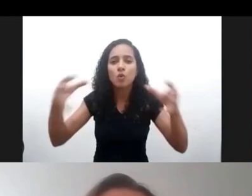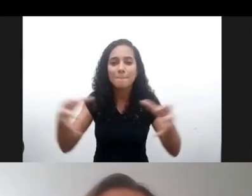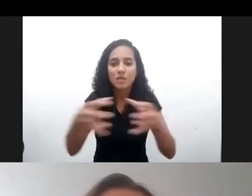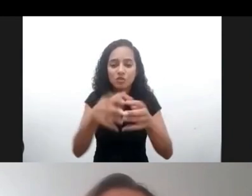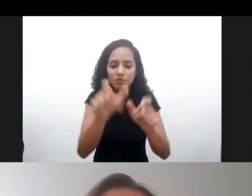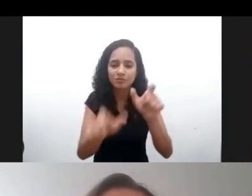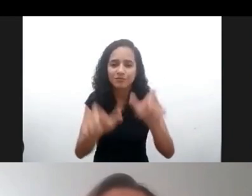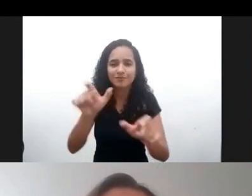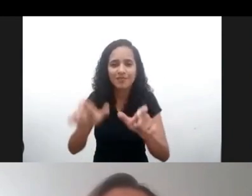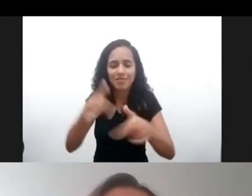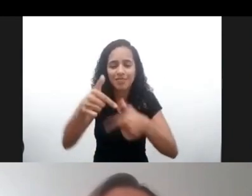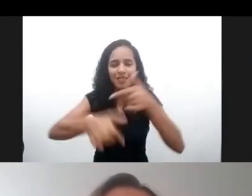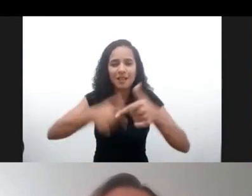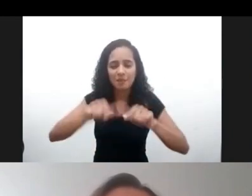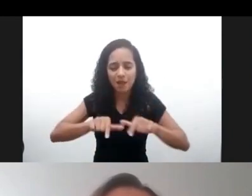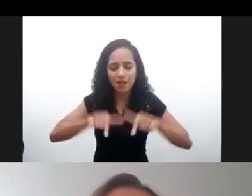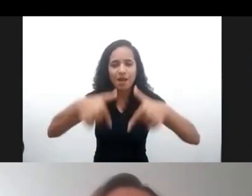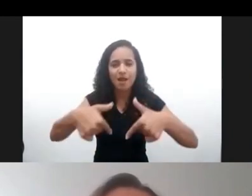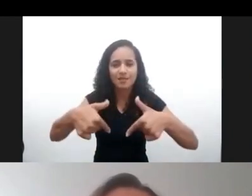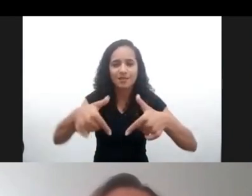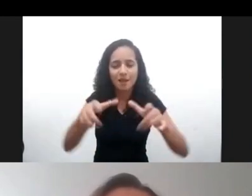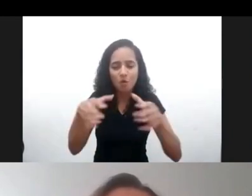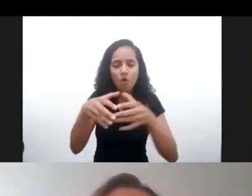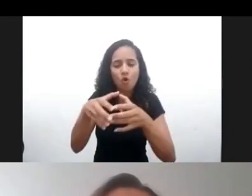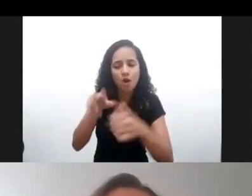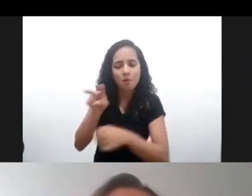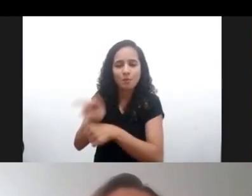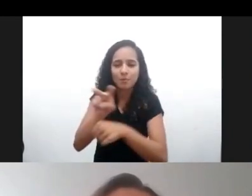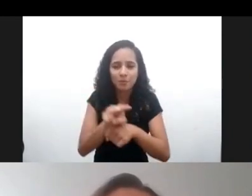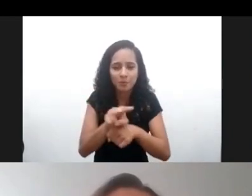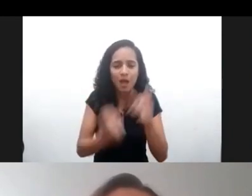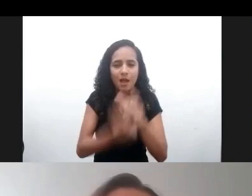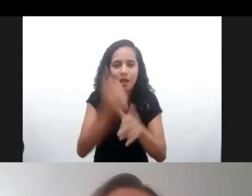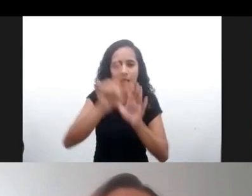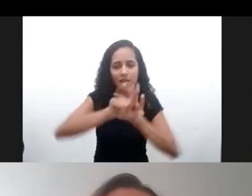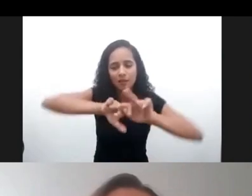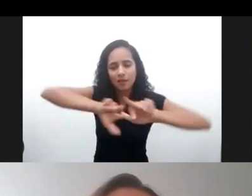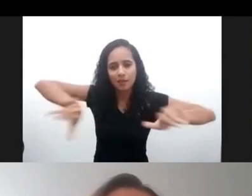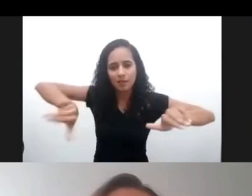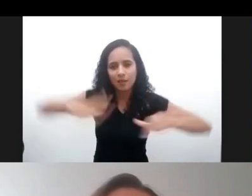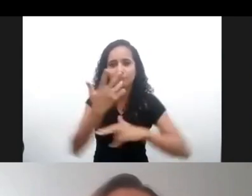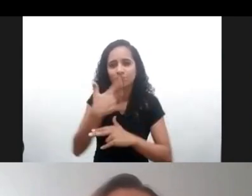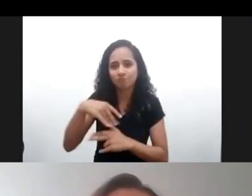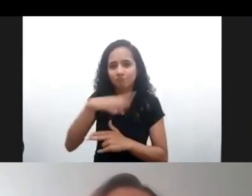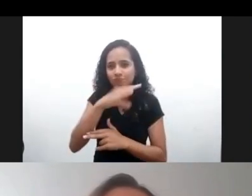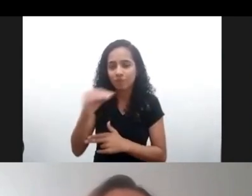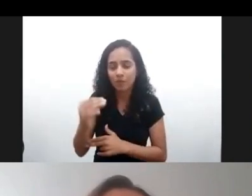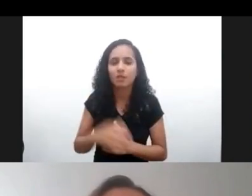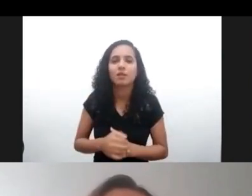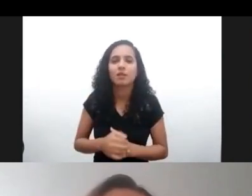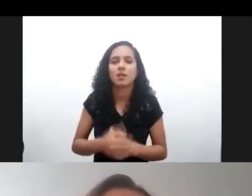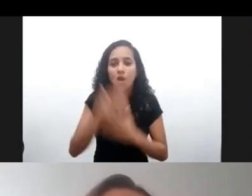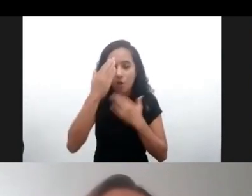él agradecemos a todos los integrantes del Comité de los Derechos de la Niñez y en la Ciencia de ONU por este excelente